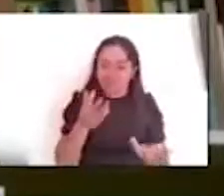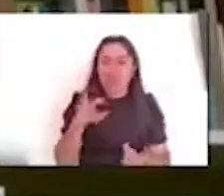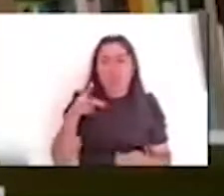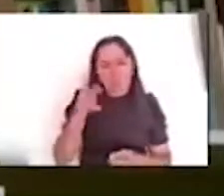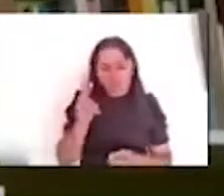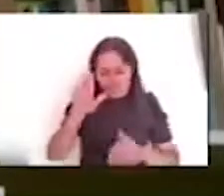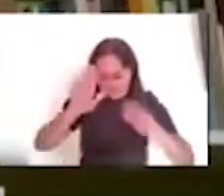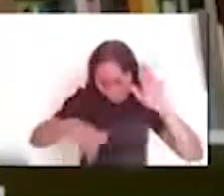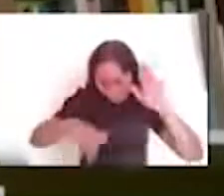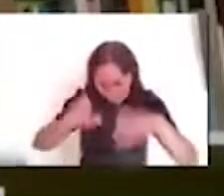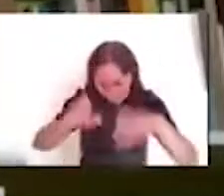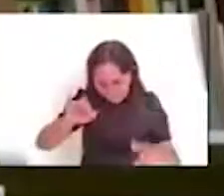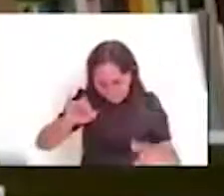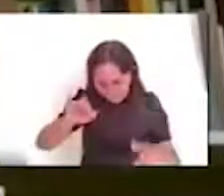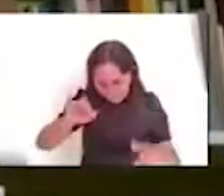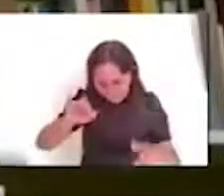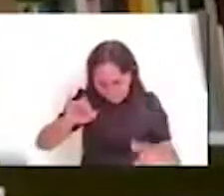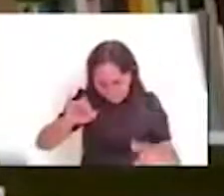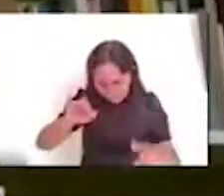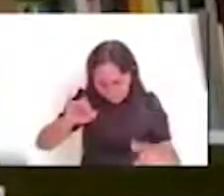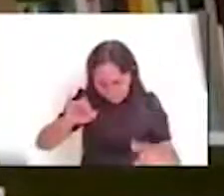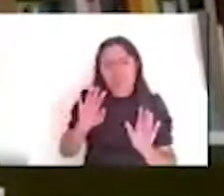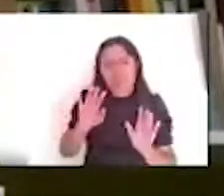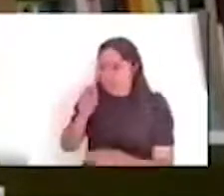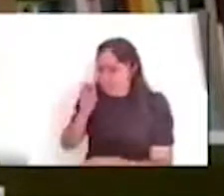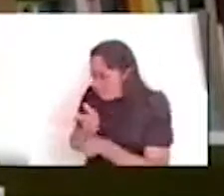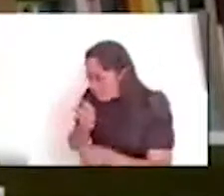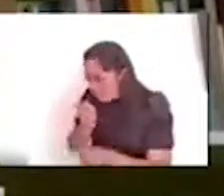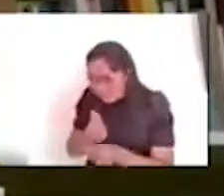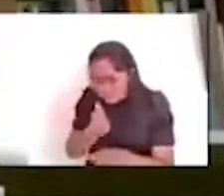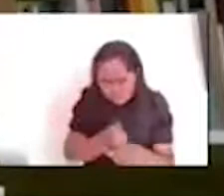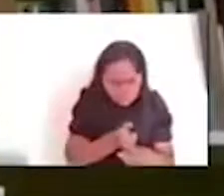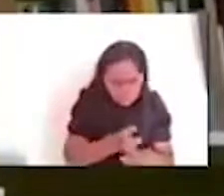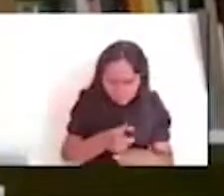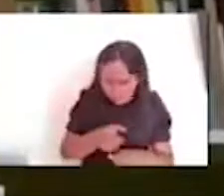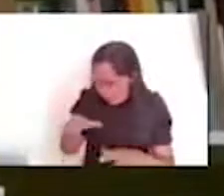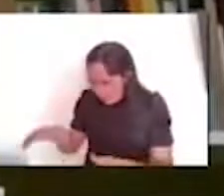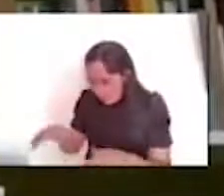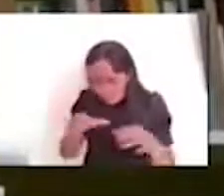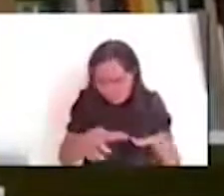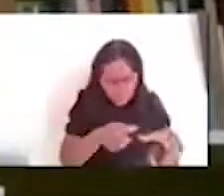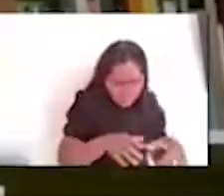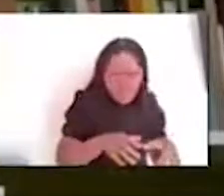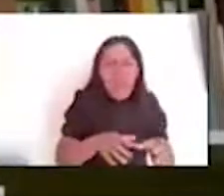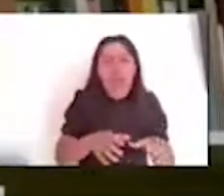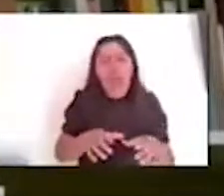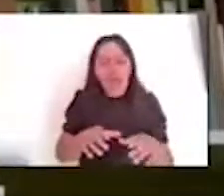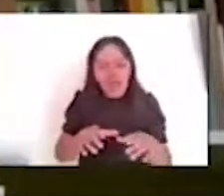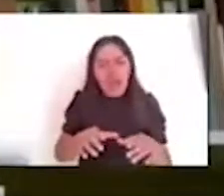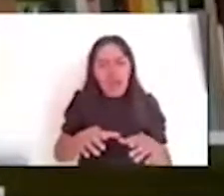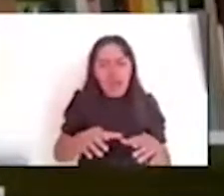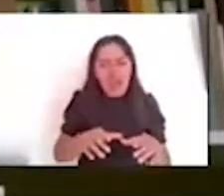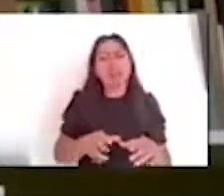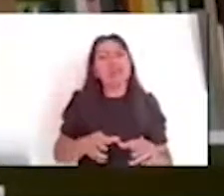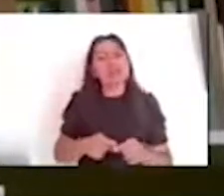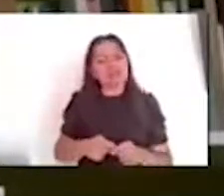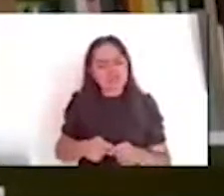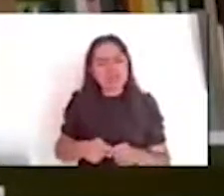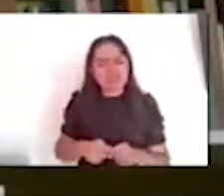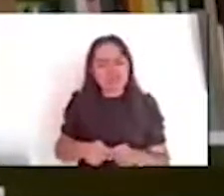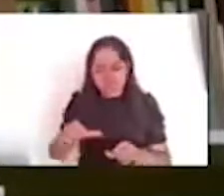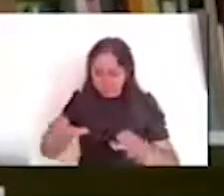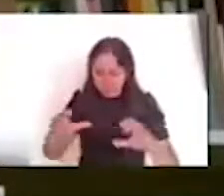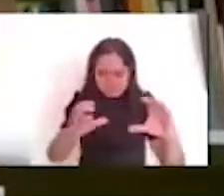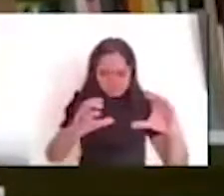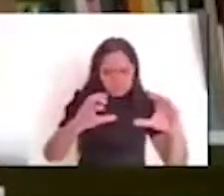cuando el hallazgo es sumamente, pues, como de estas características, pues, este, sí, y nosotros consideramos que